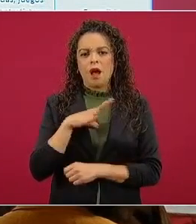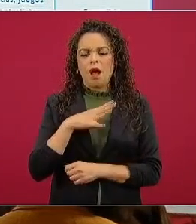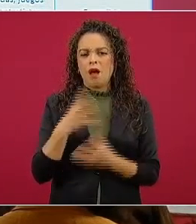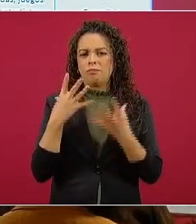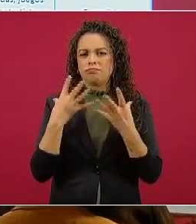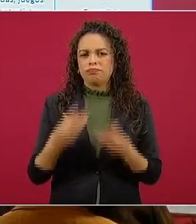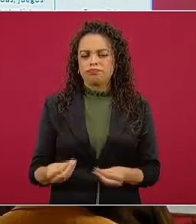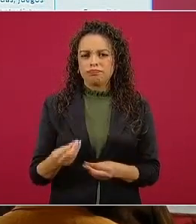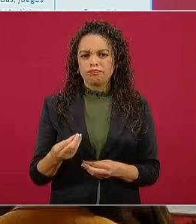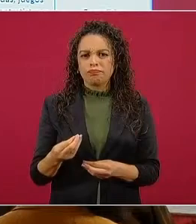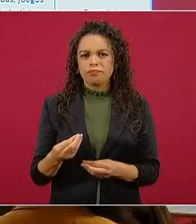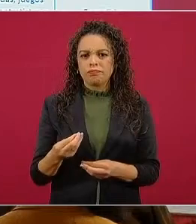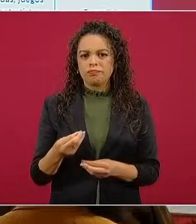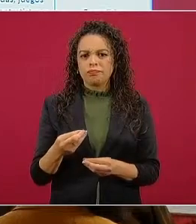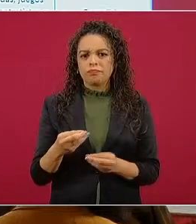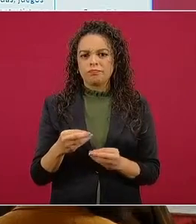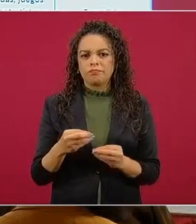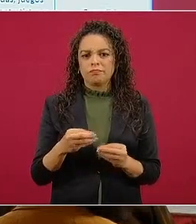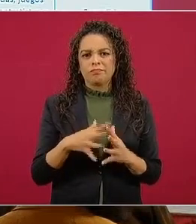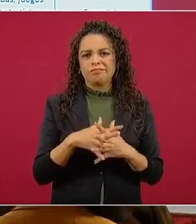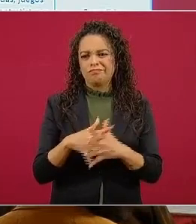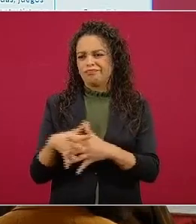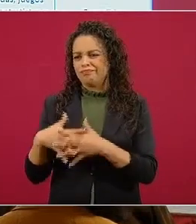había contubernio